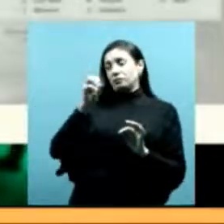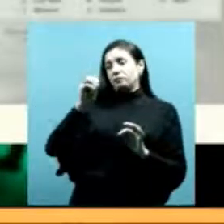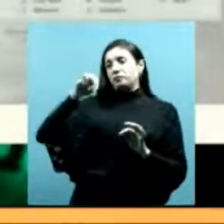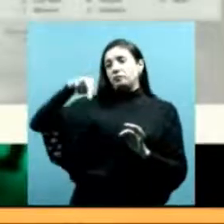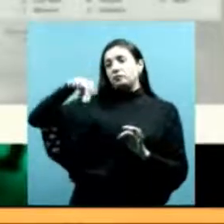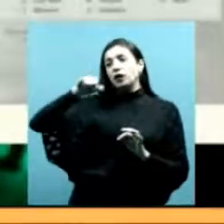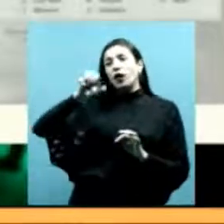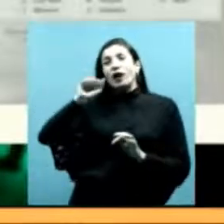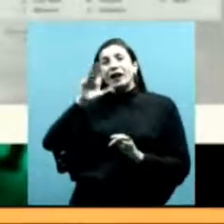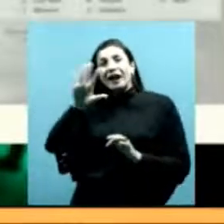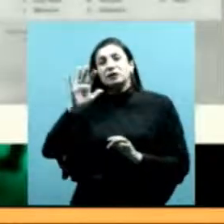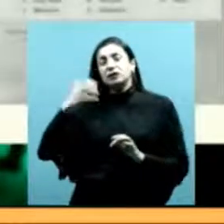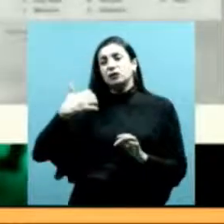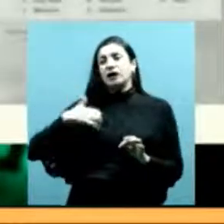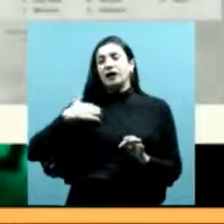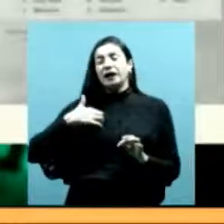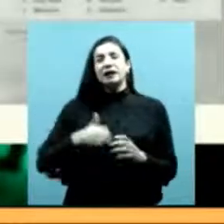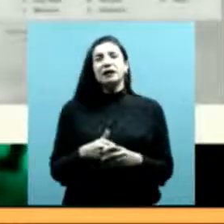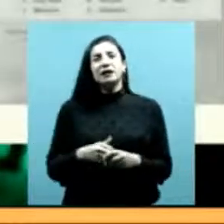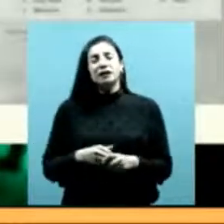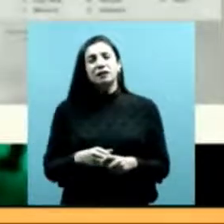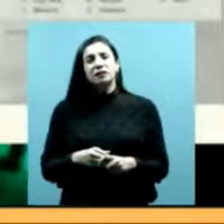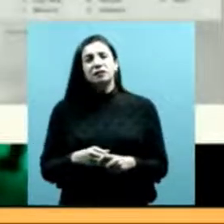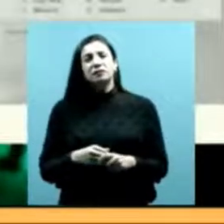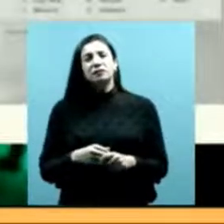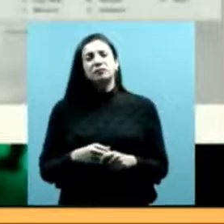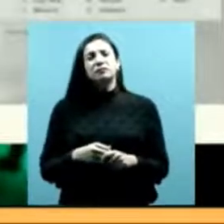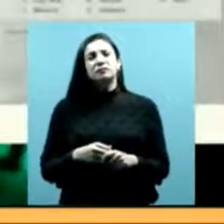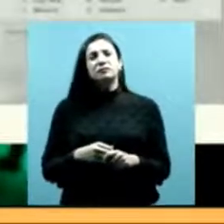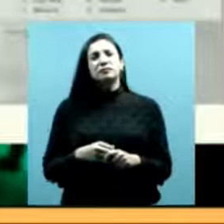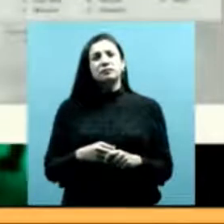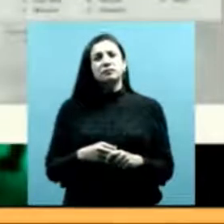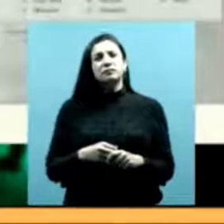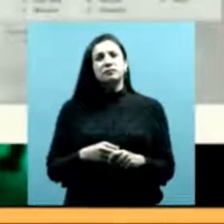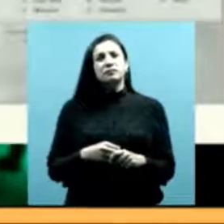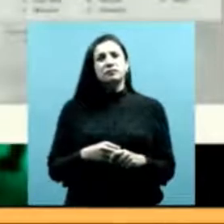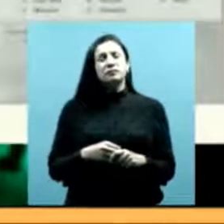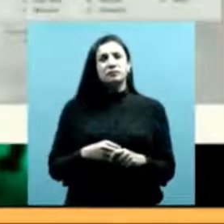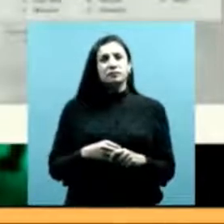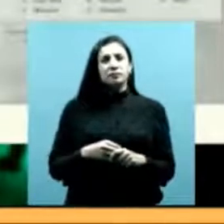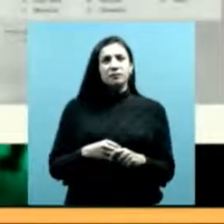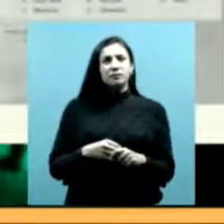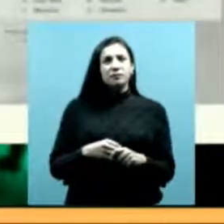Incluso del otro lado de la cordillera también, ¿no? De lo que es actualmente Chile.